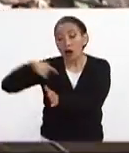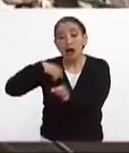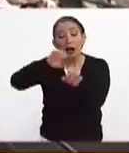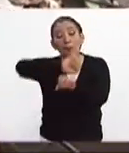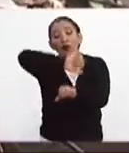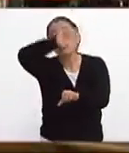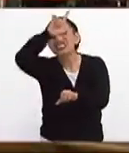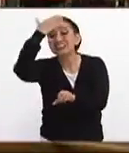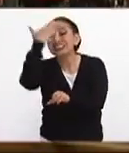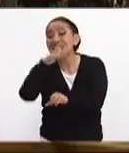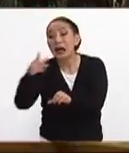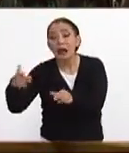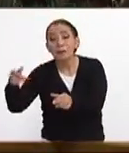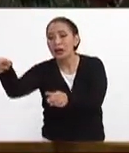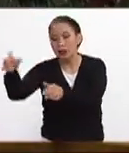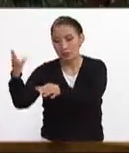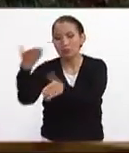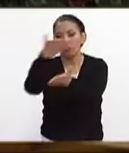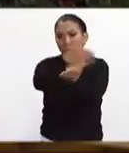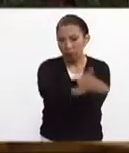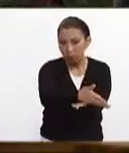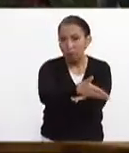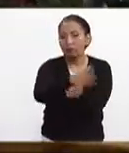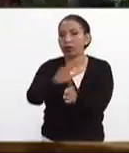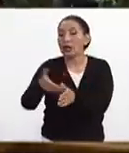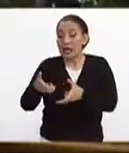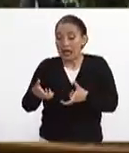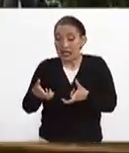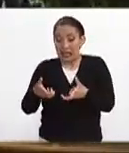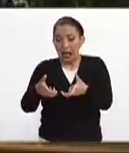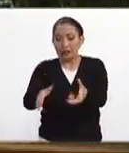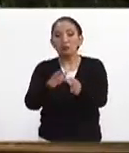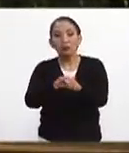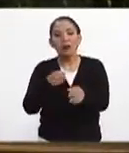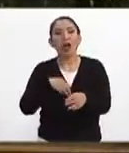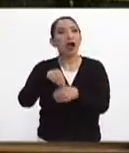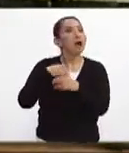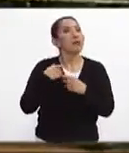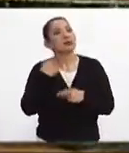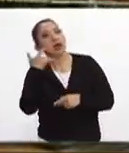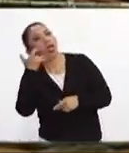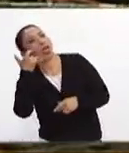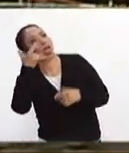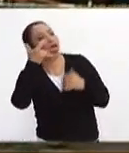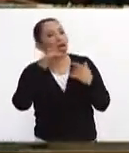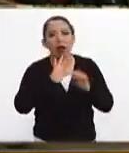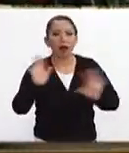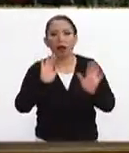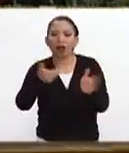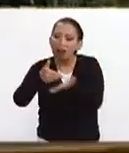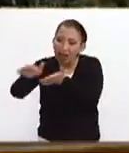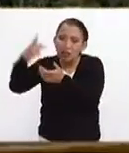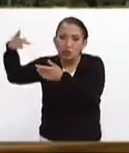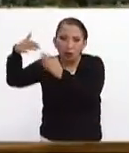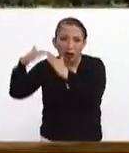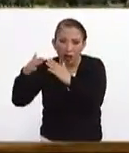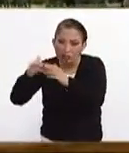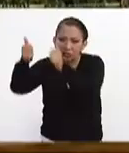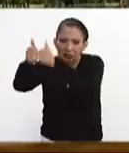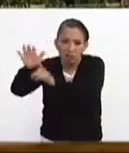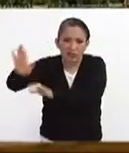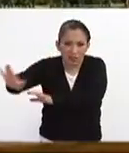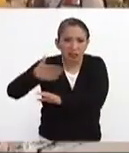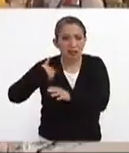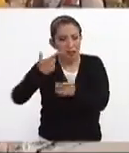la gente especialista en cuanto a las calles, que las calles las despejen para que los sistemas de asistencia médica